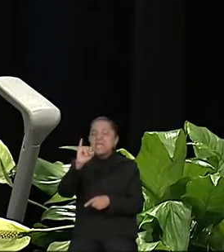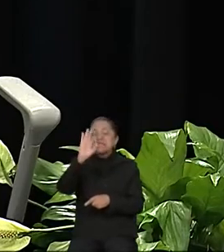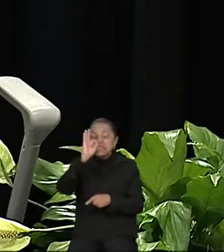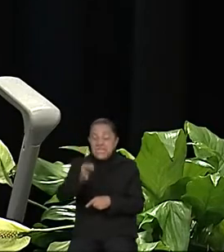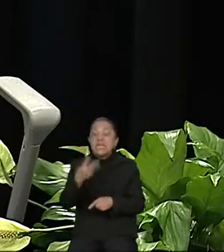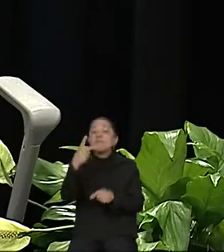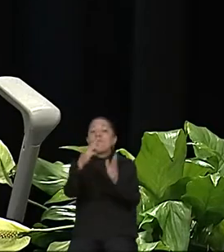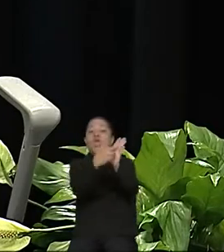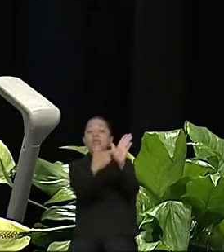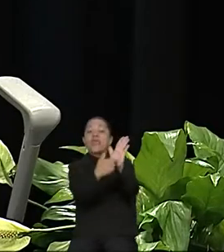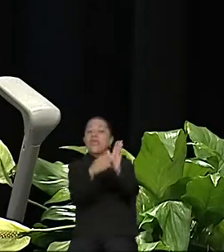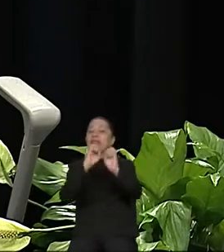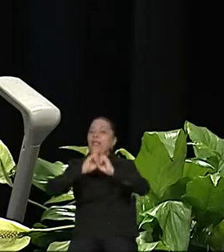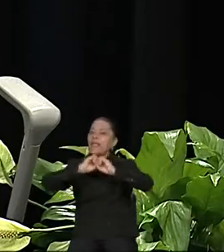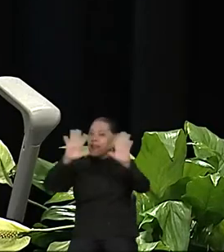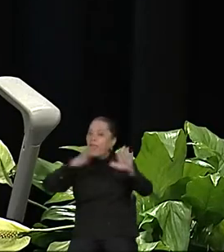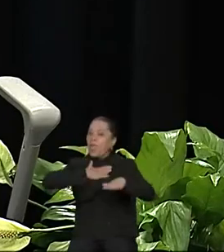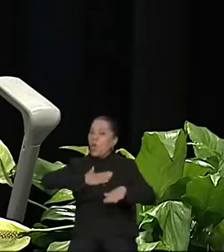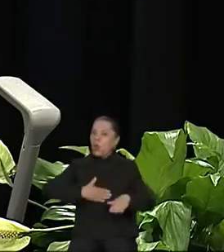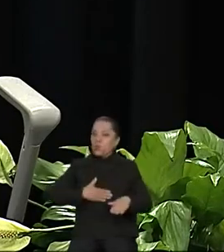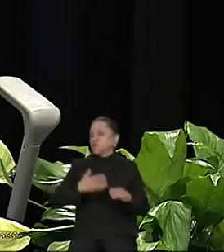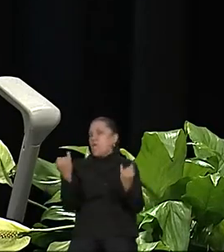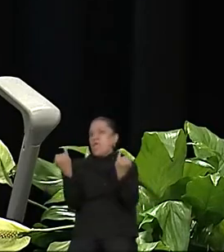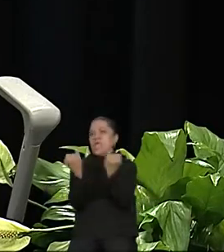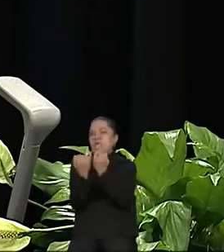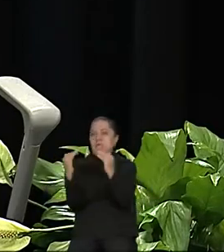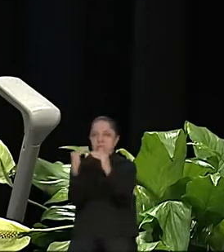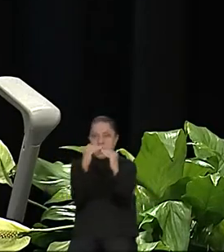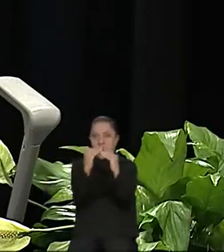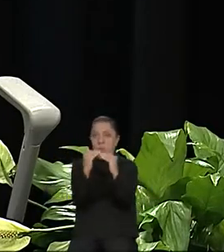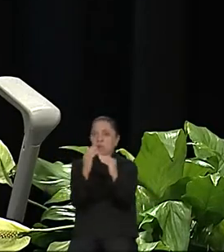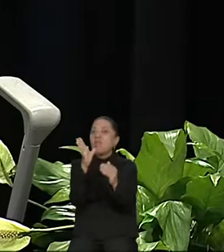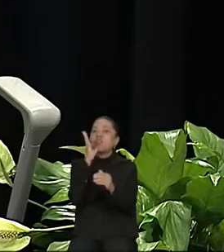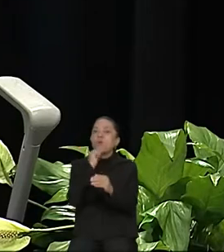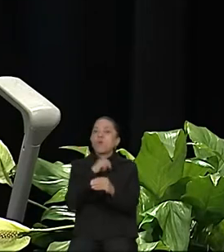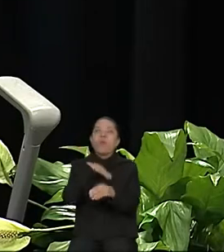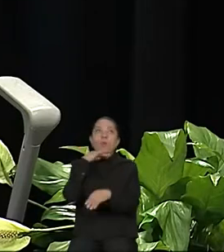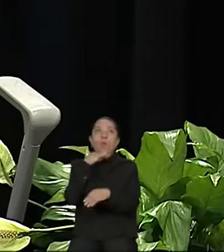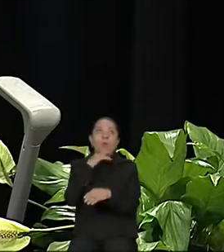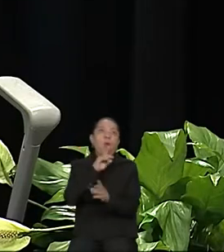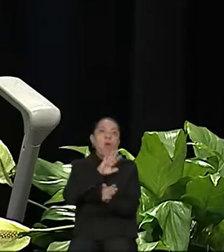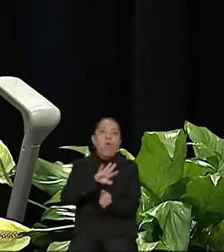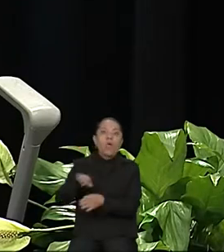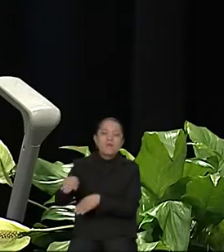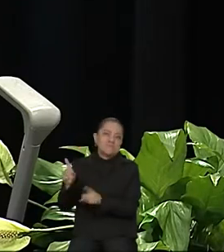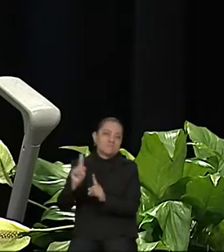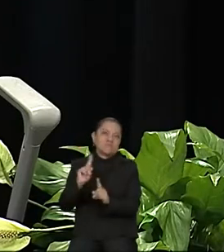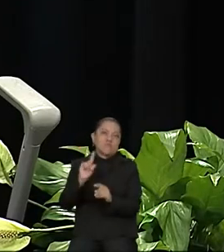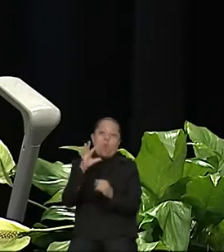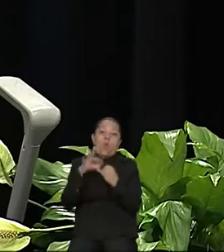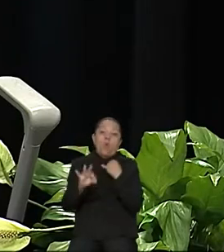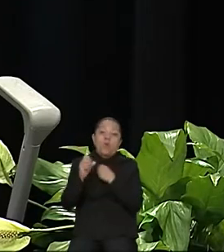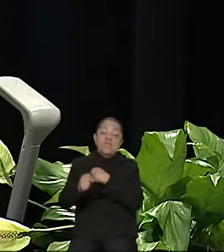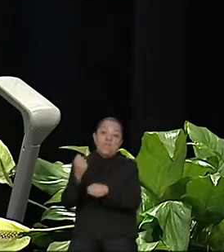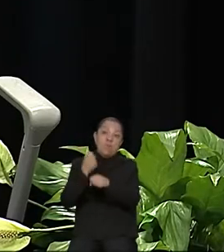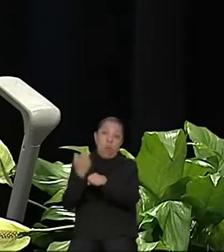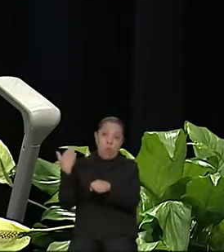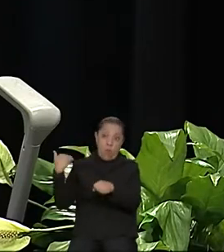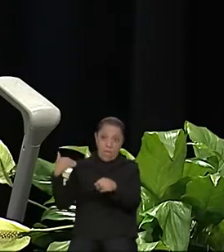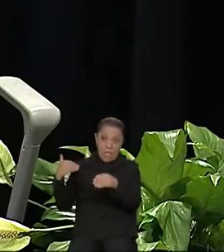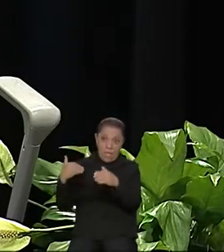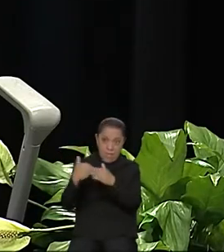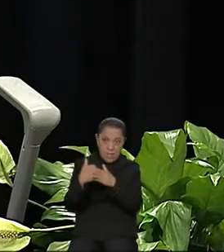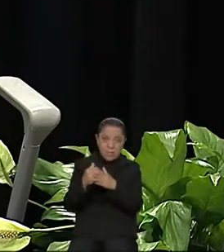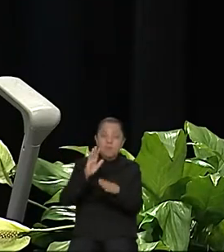y sobre todo equitativas. No podemos soslayar que en este momento, en el último año, tan solo más del 40%